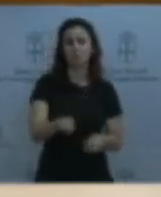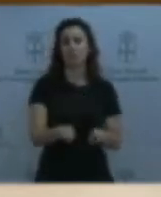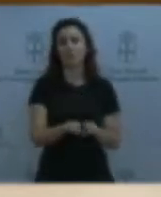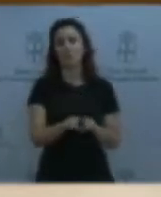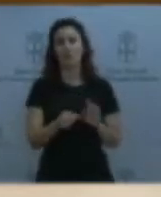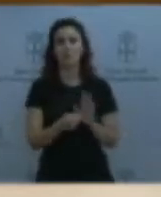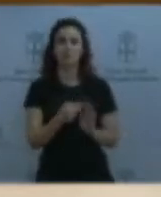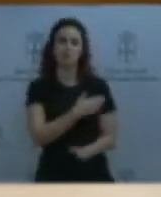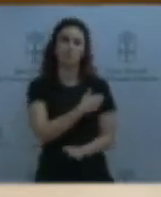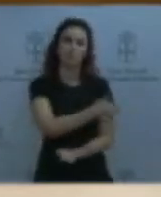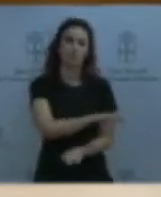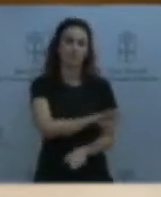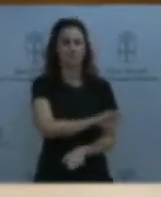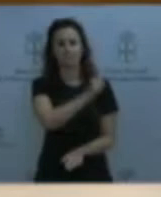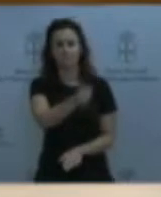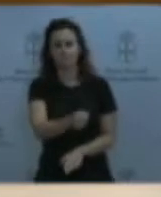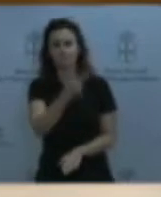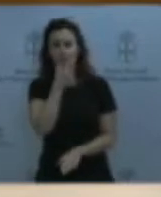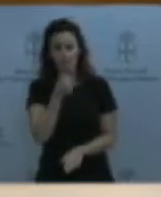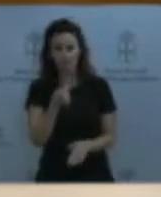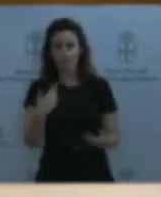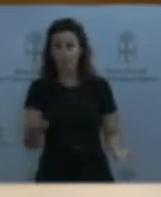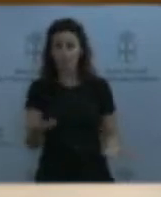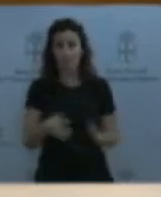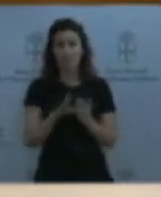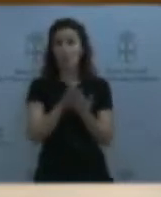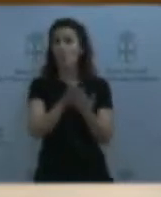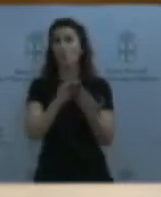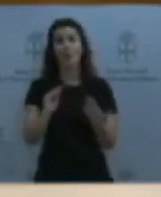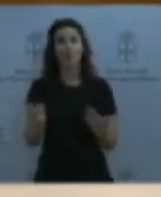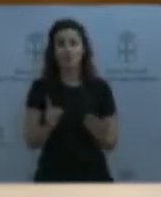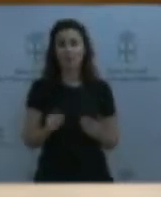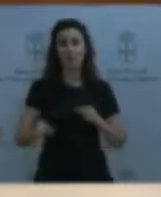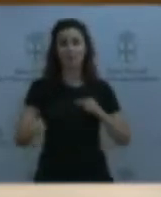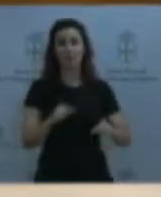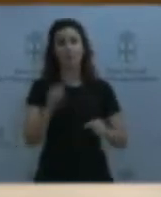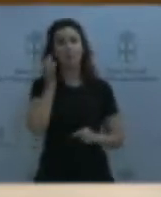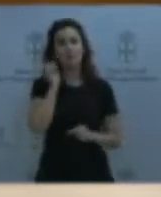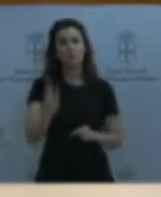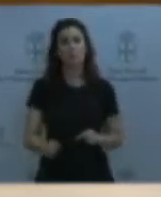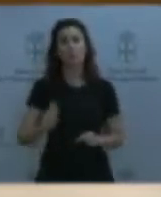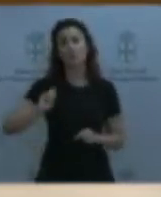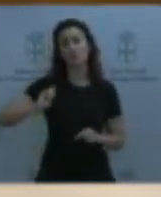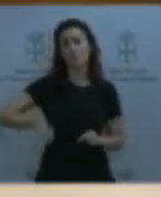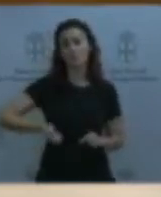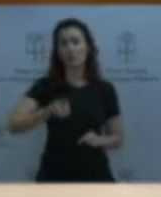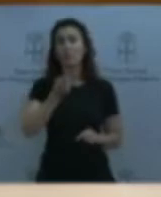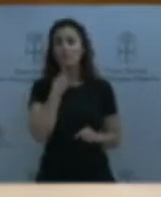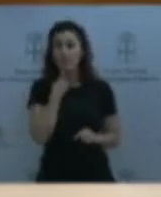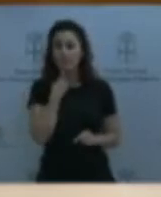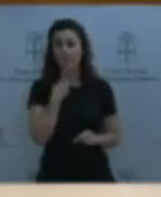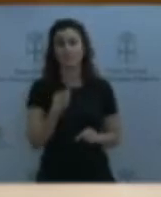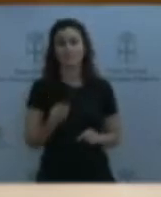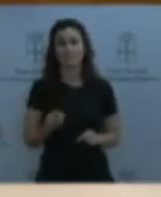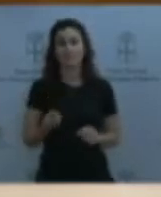acierta nadie a entender es como una directora que tiene una sentencia de un juez que ratifica que ha faltado a la verdad, que ha mentido causando